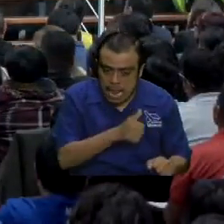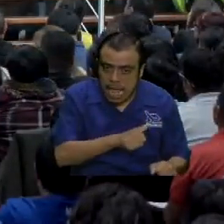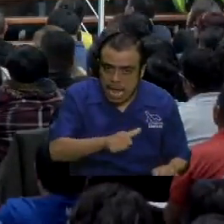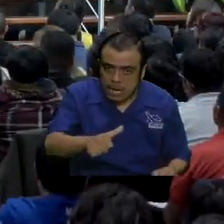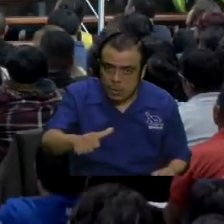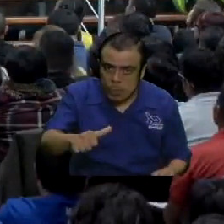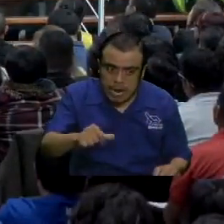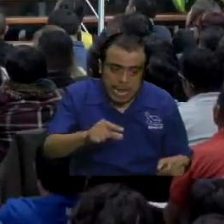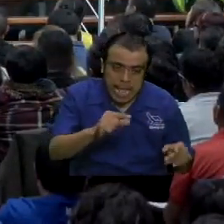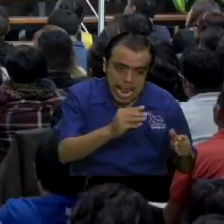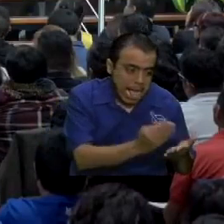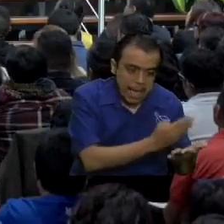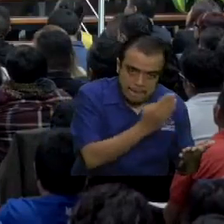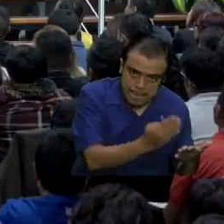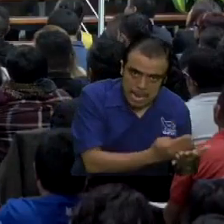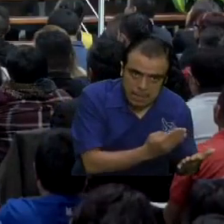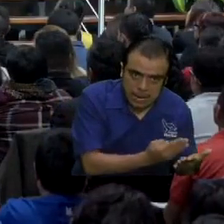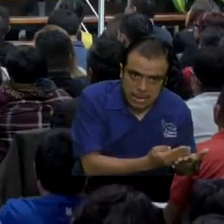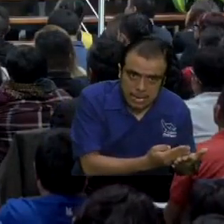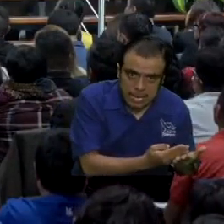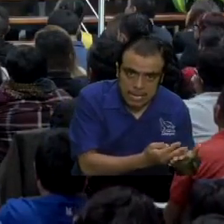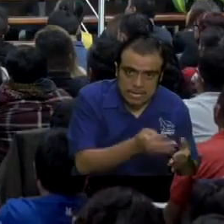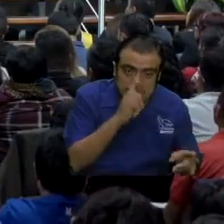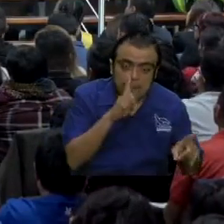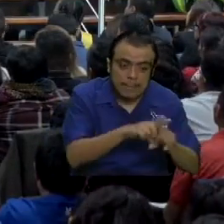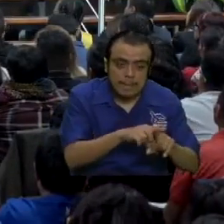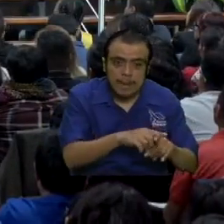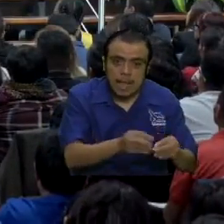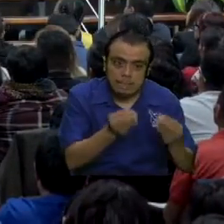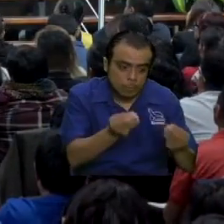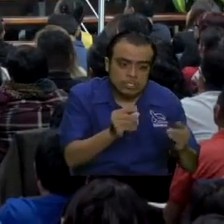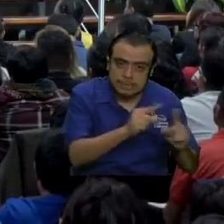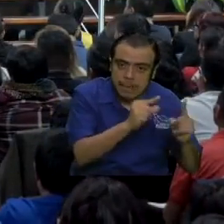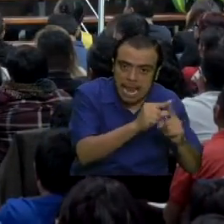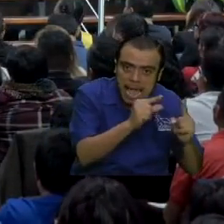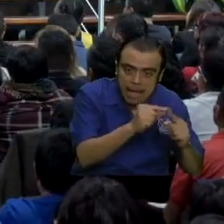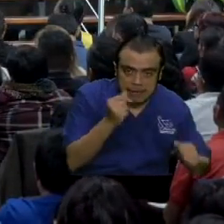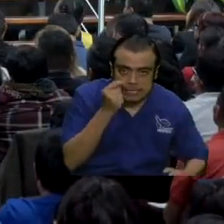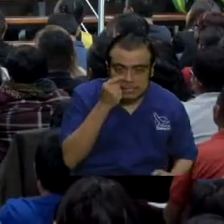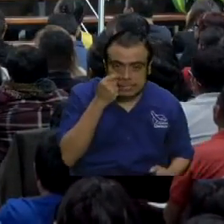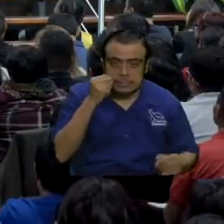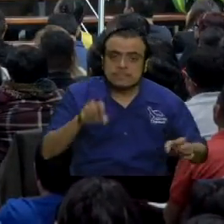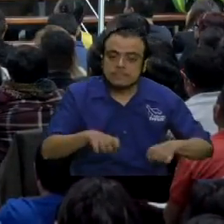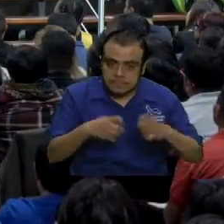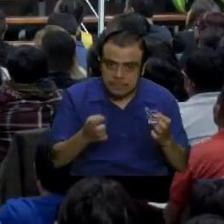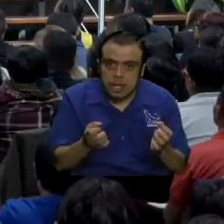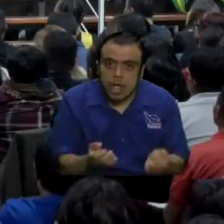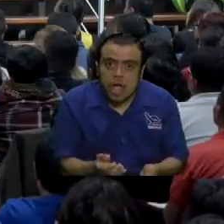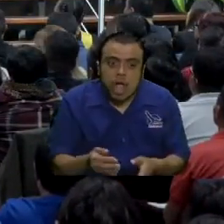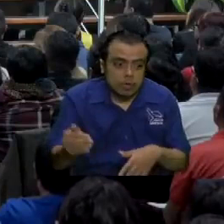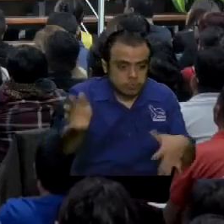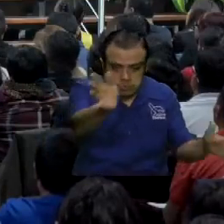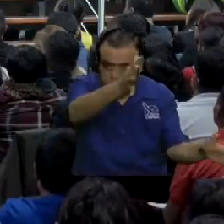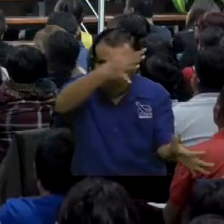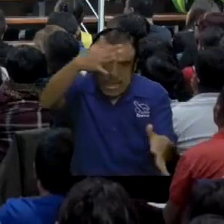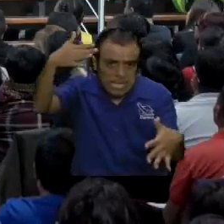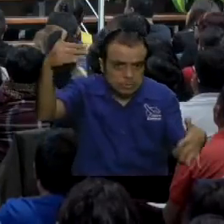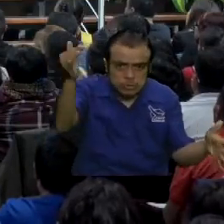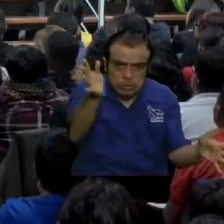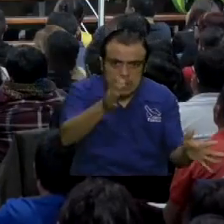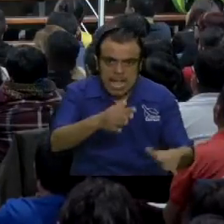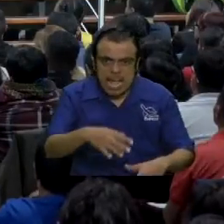es de la palabra y de las palabras. Entonces los vientos pueden agitar las aguas.